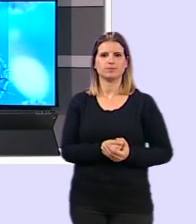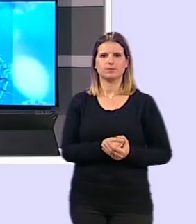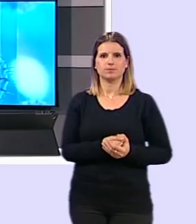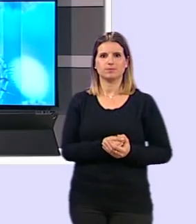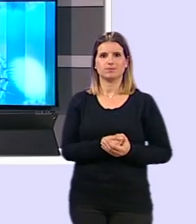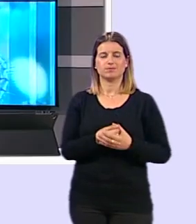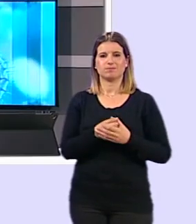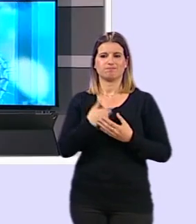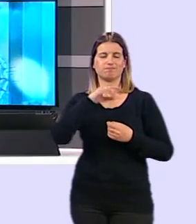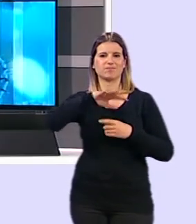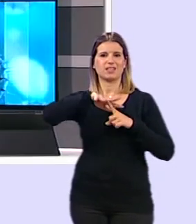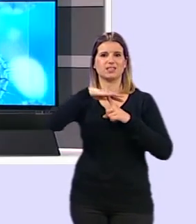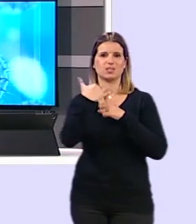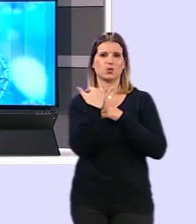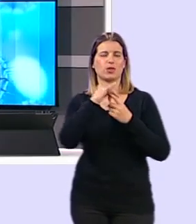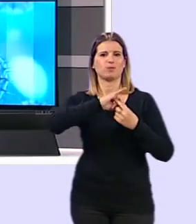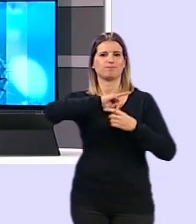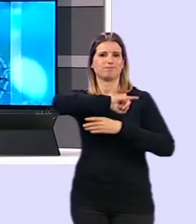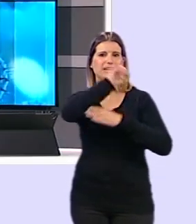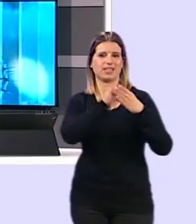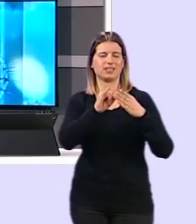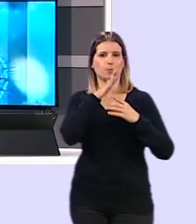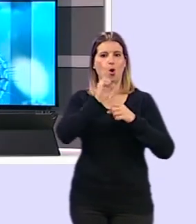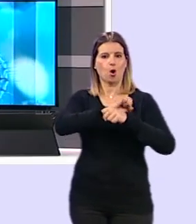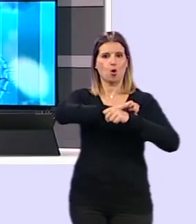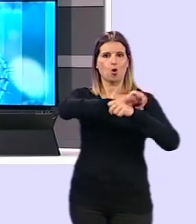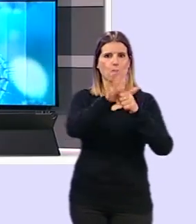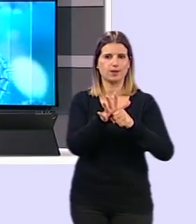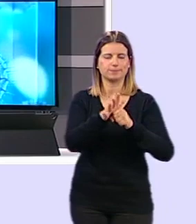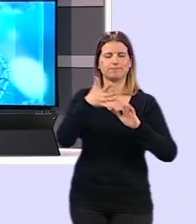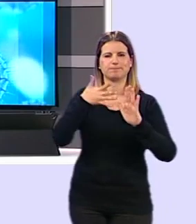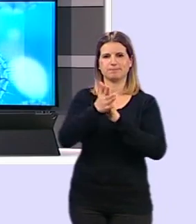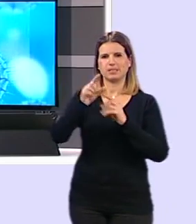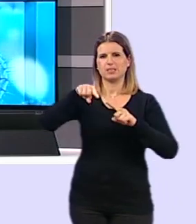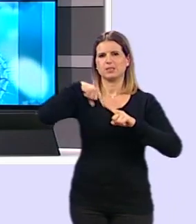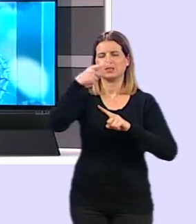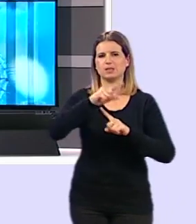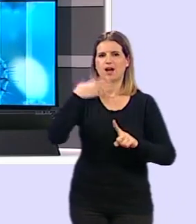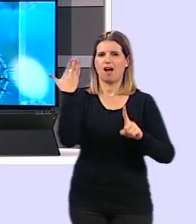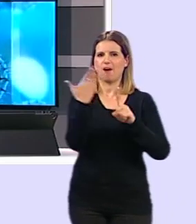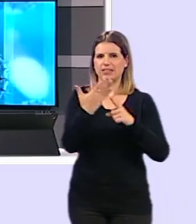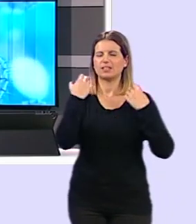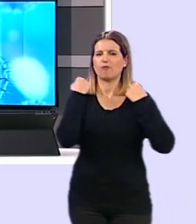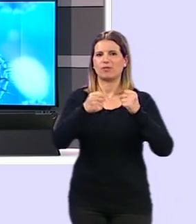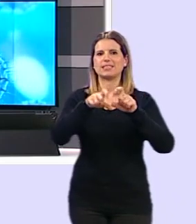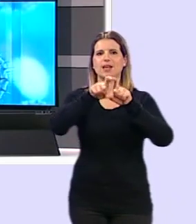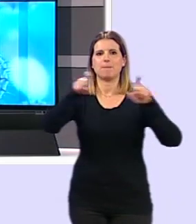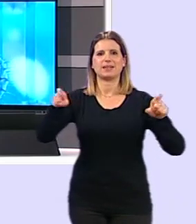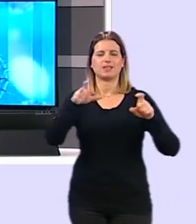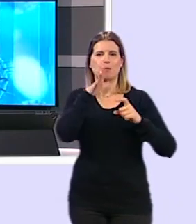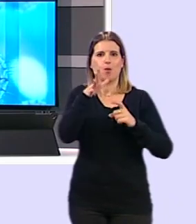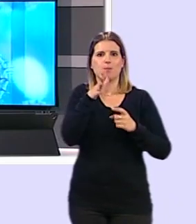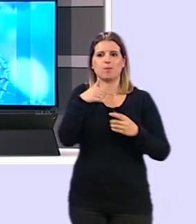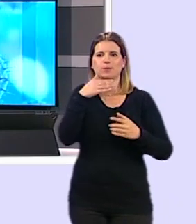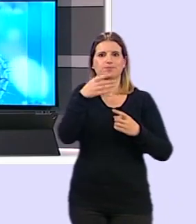La crisis provocada por el COVID-19 está teniendo efectos devastadores en el tejido empresarial granadino, puesto que la paralización